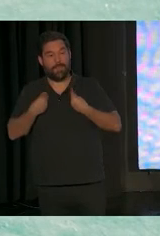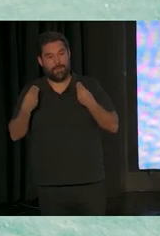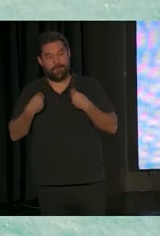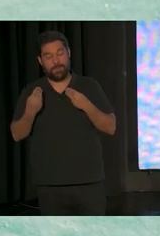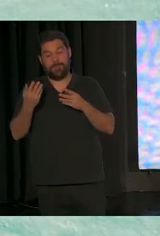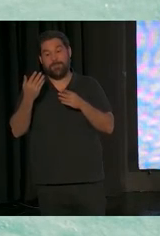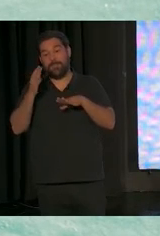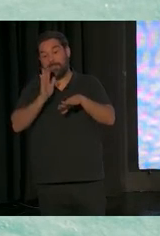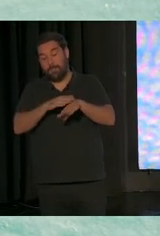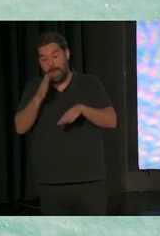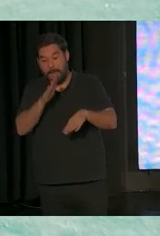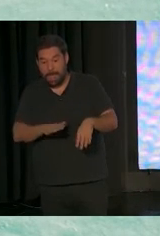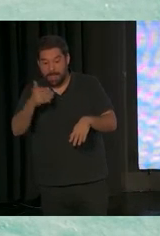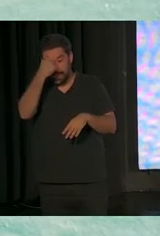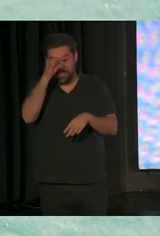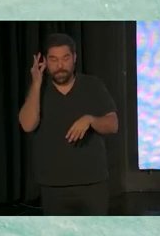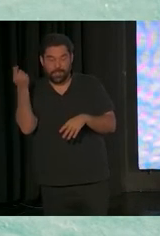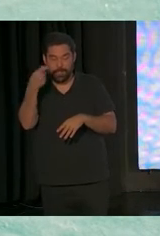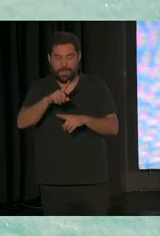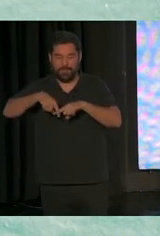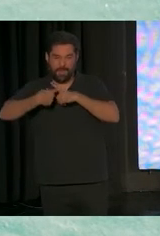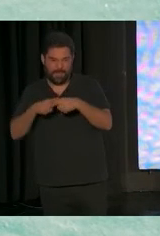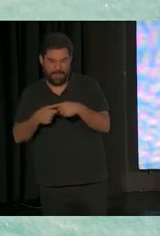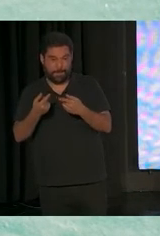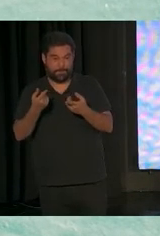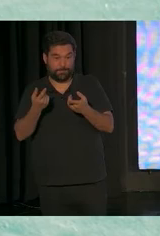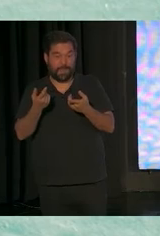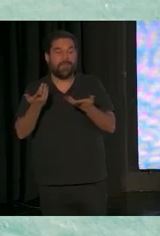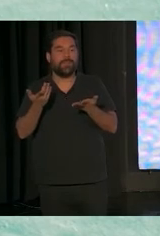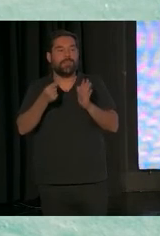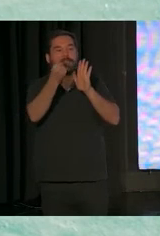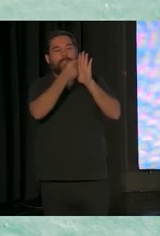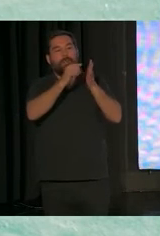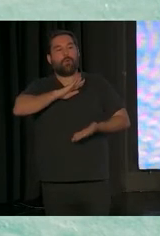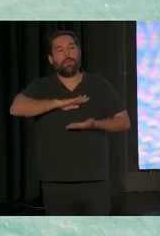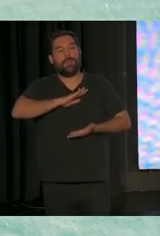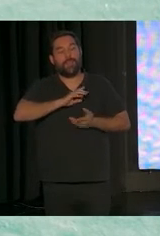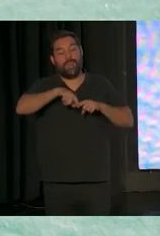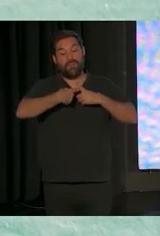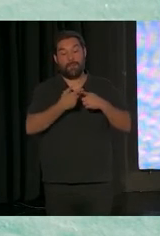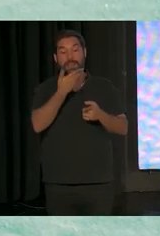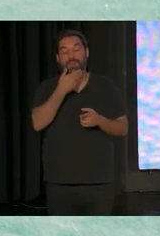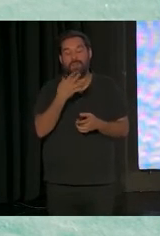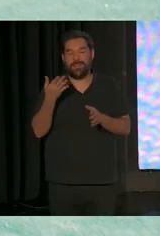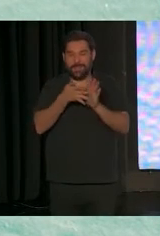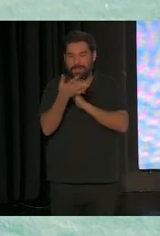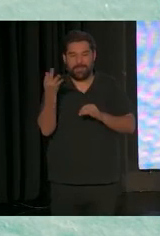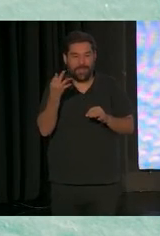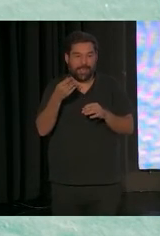familia. ¿Y qué es conocer las competencias de las familias? Podríamos estar tres horas. Pues resulta